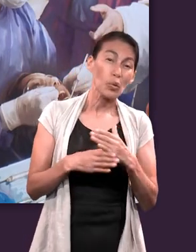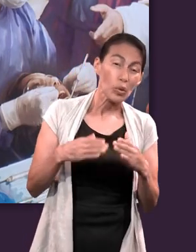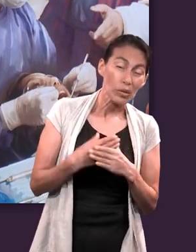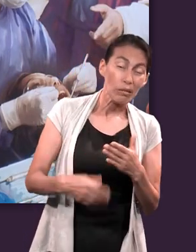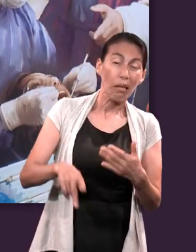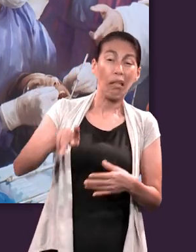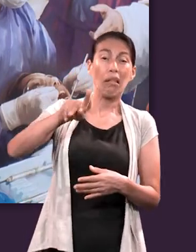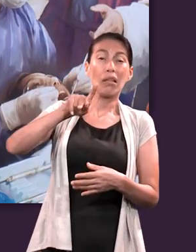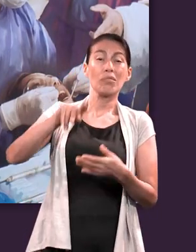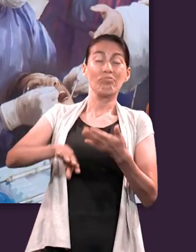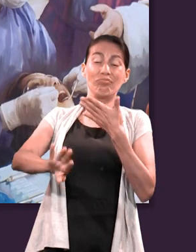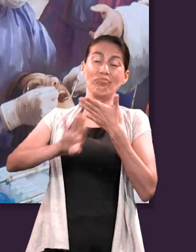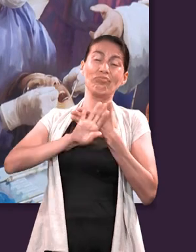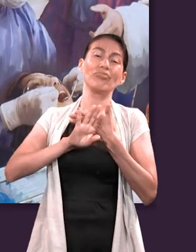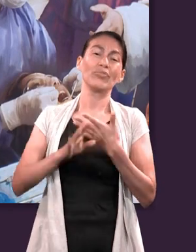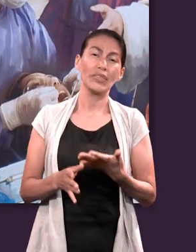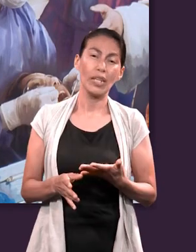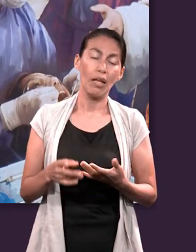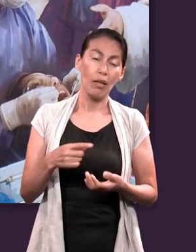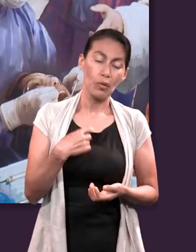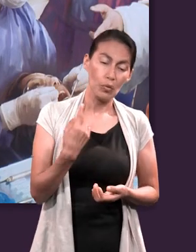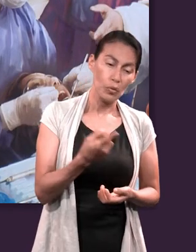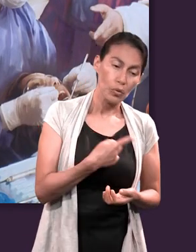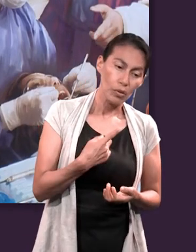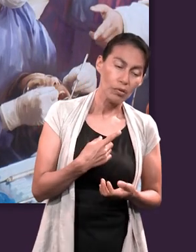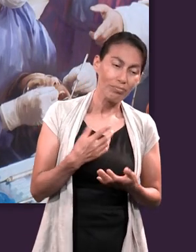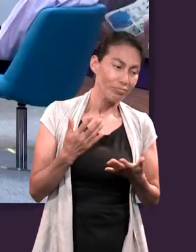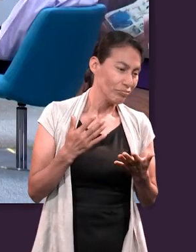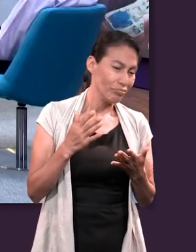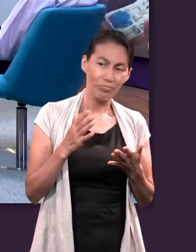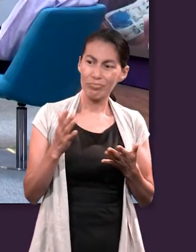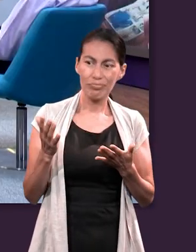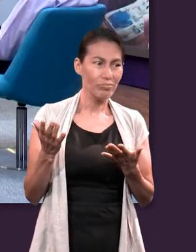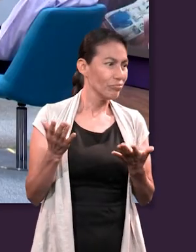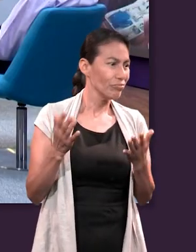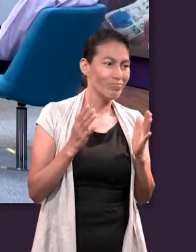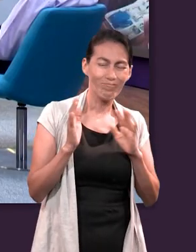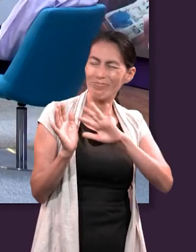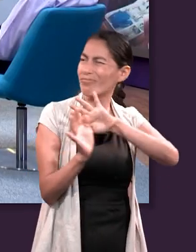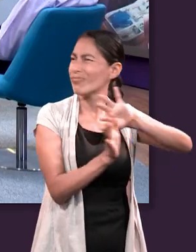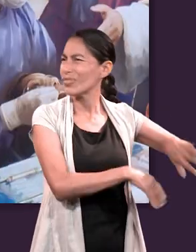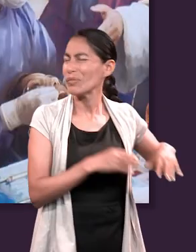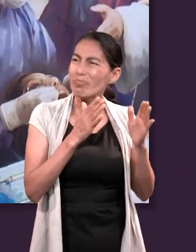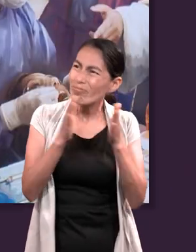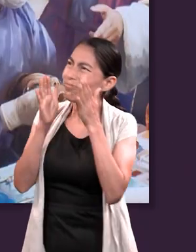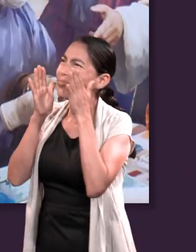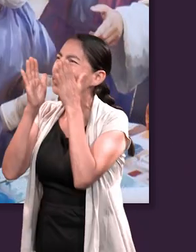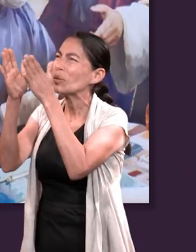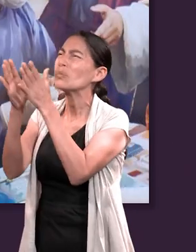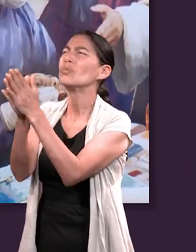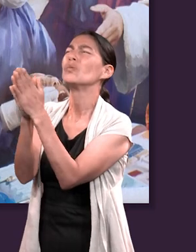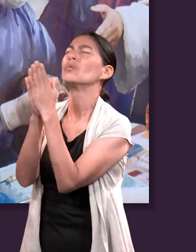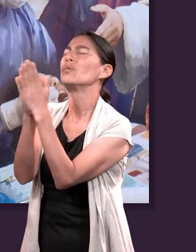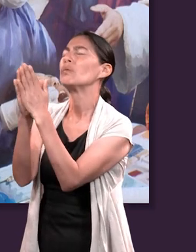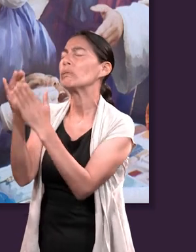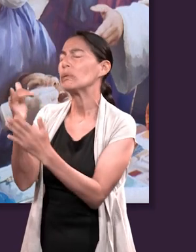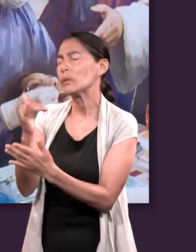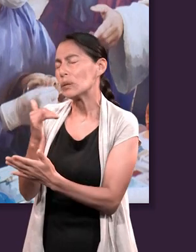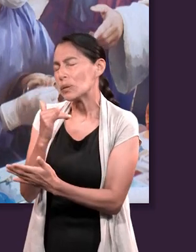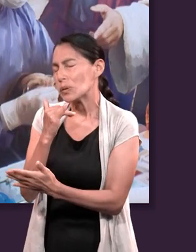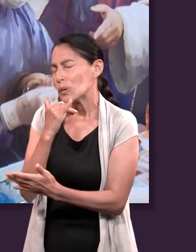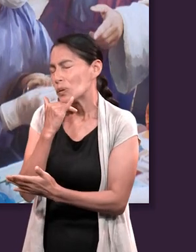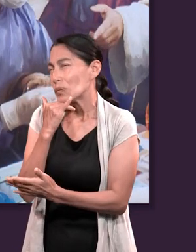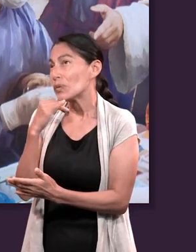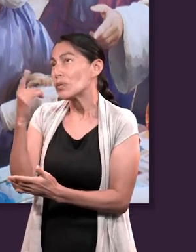lastiman, podemos recurrir a Dios, podemos ir a Dios y pedirle perdón y que nos ayude y que nos